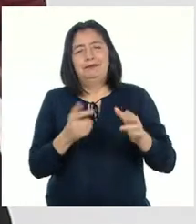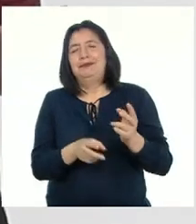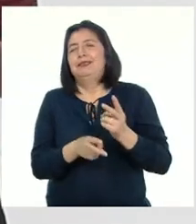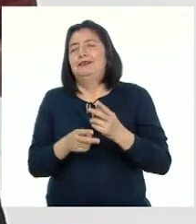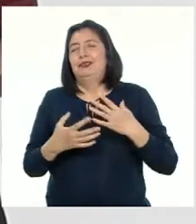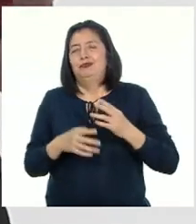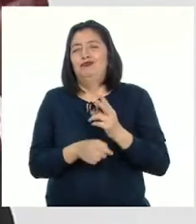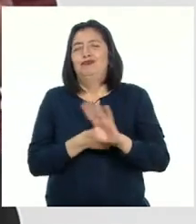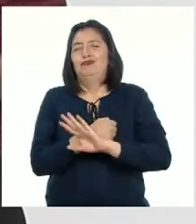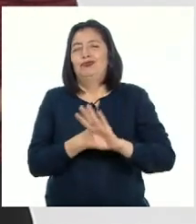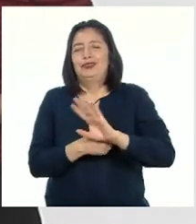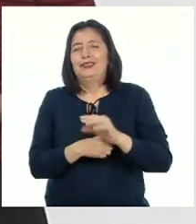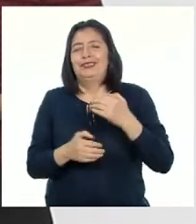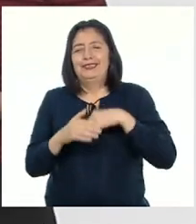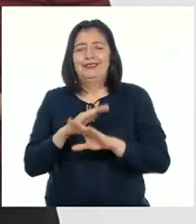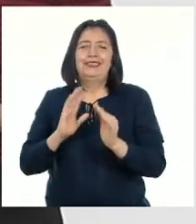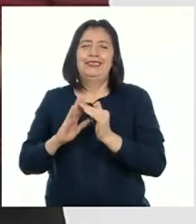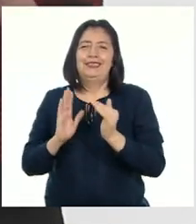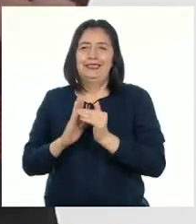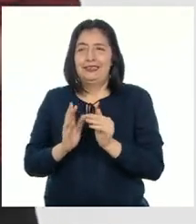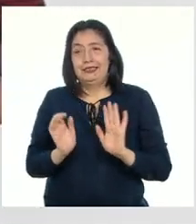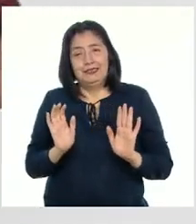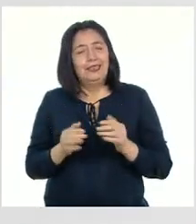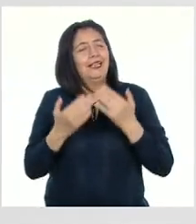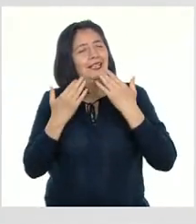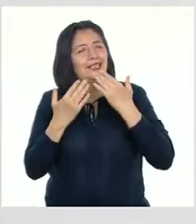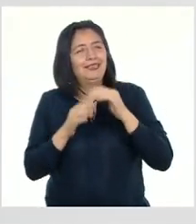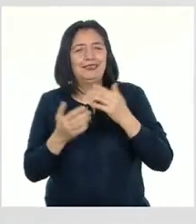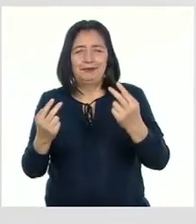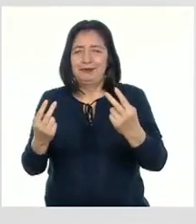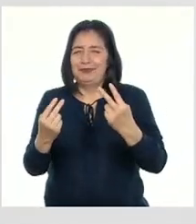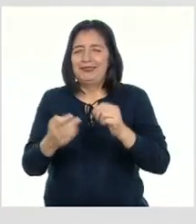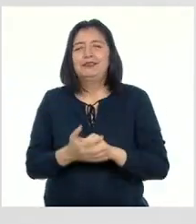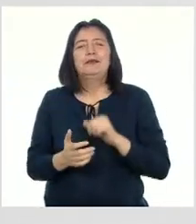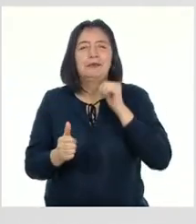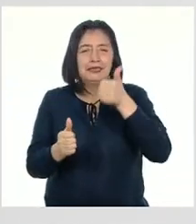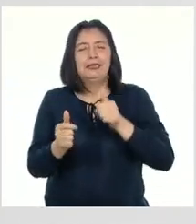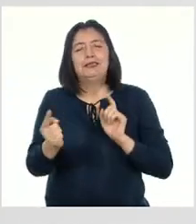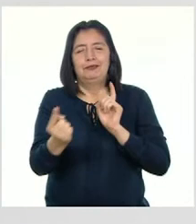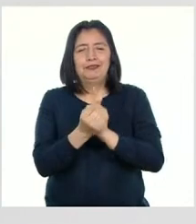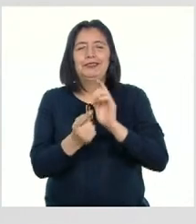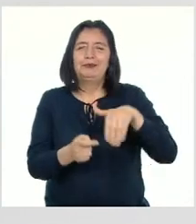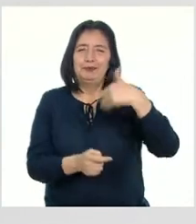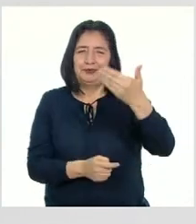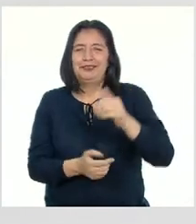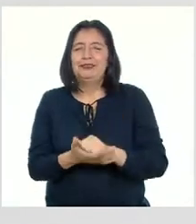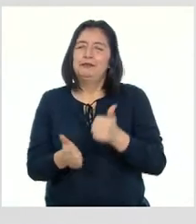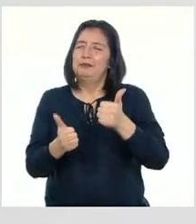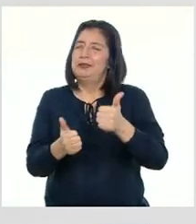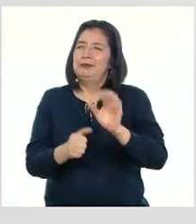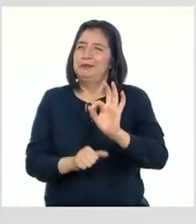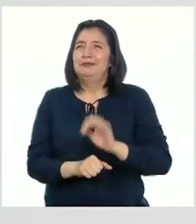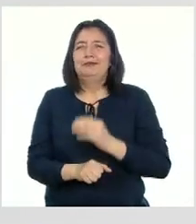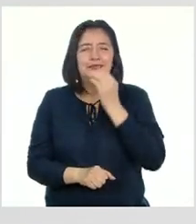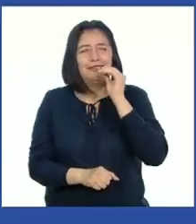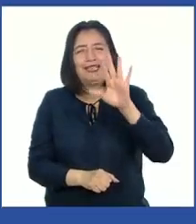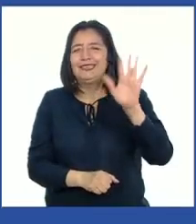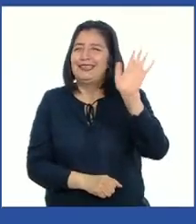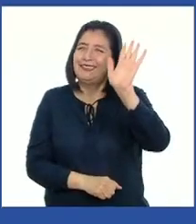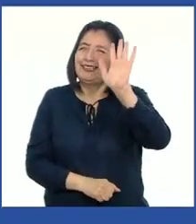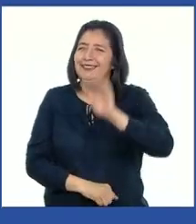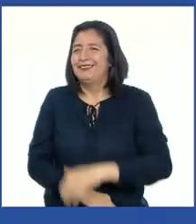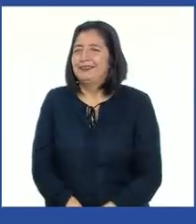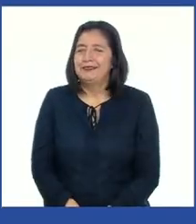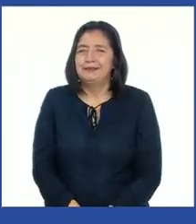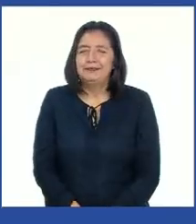mantenernos seguros y seguros dentro de nuestra casa Gracias por estar aquí Nos vemos mañana en la siguiente actividad Que estén muy bien ¡Chao, chao!